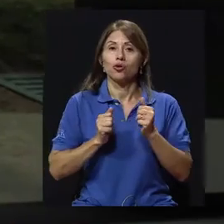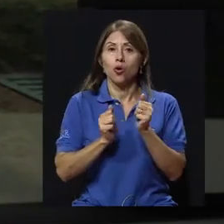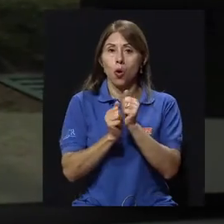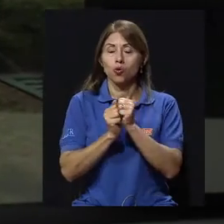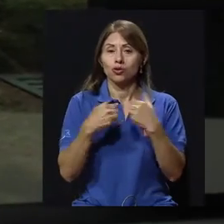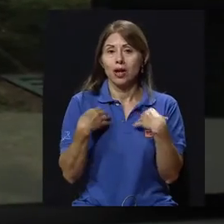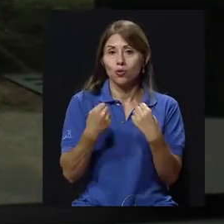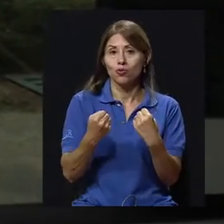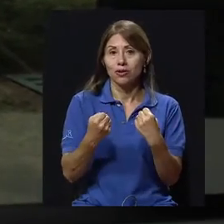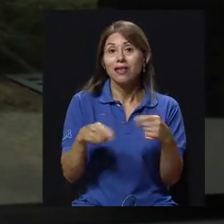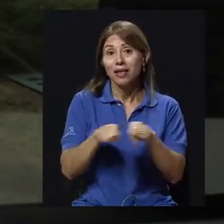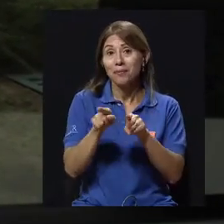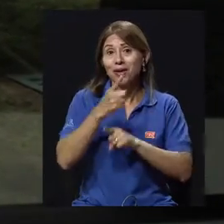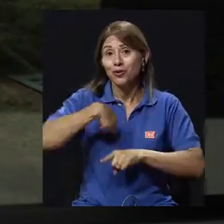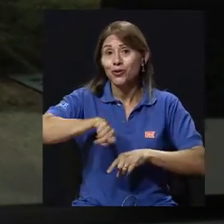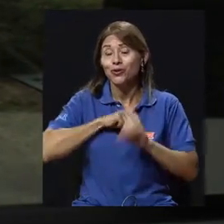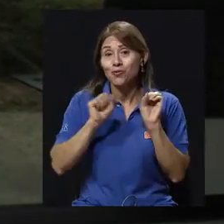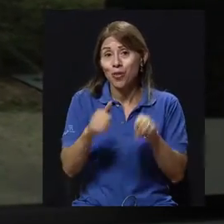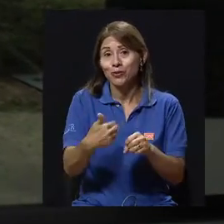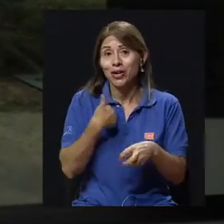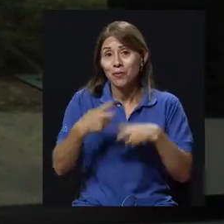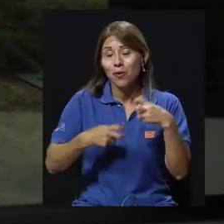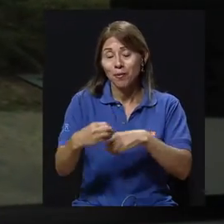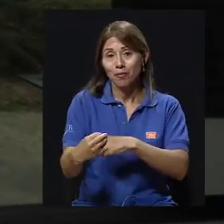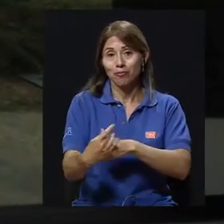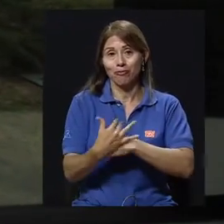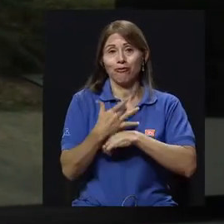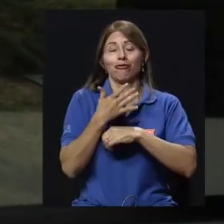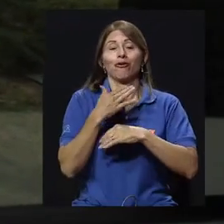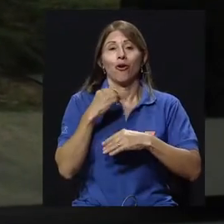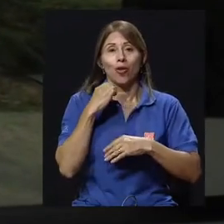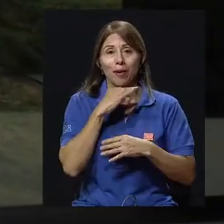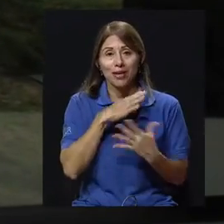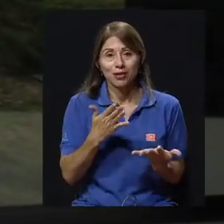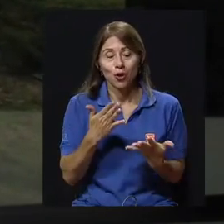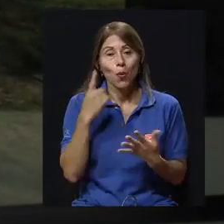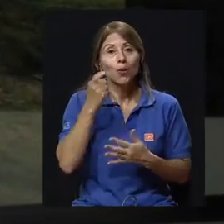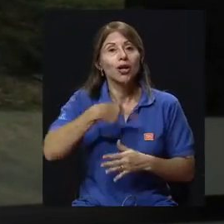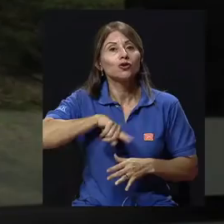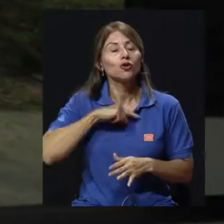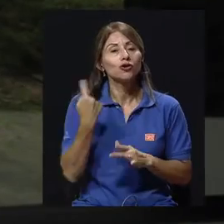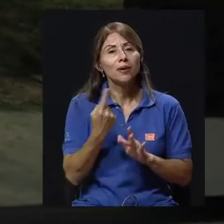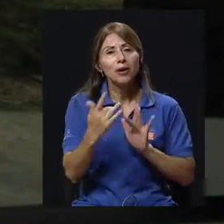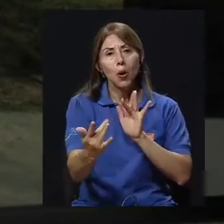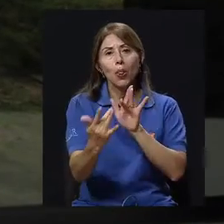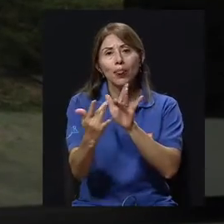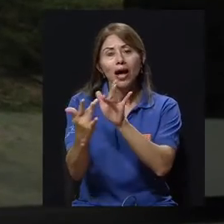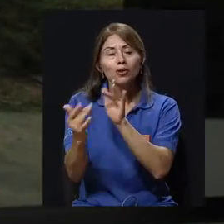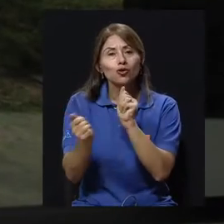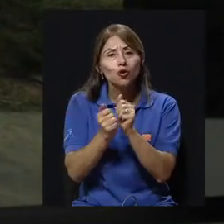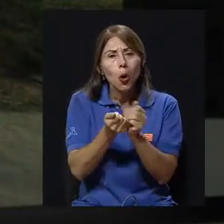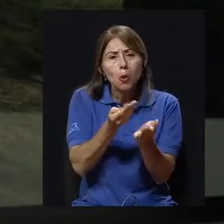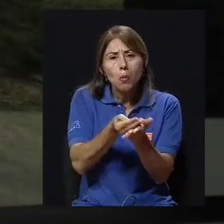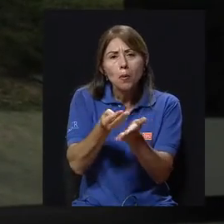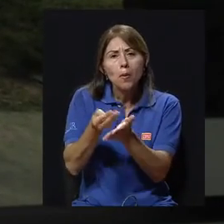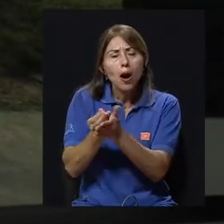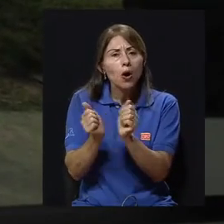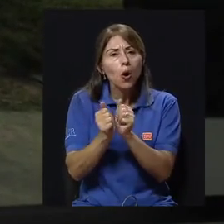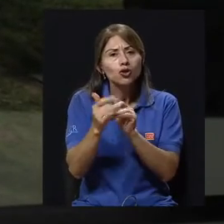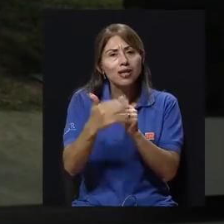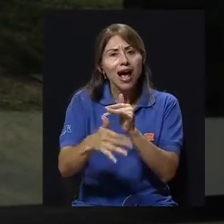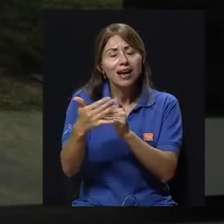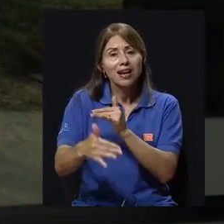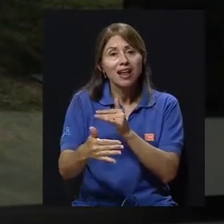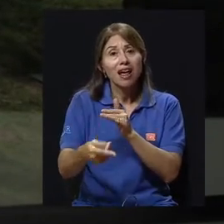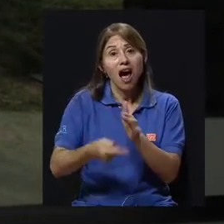riesgo de contaminación al estar en contacto con fluidos, con sangre de las personas, y finalmente